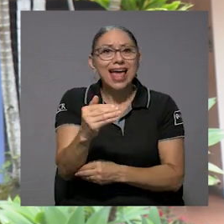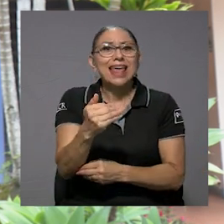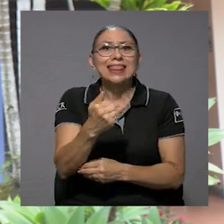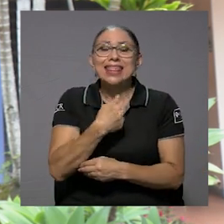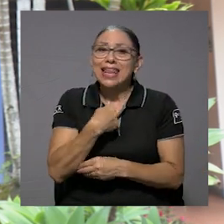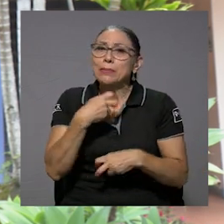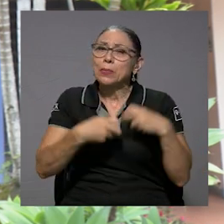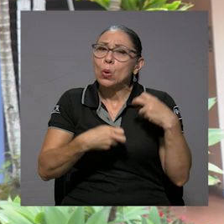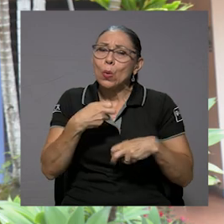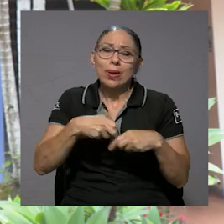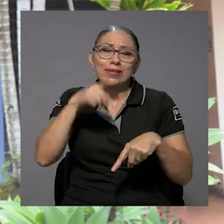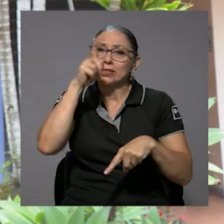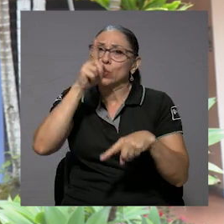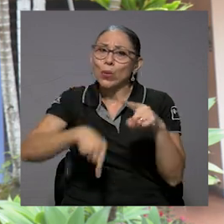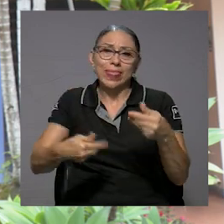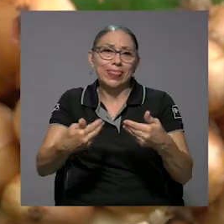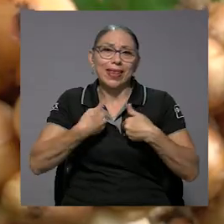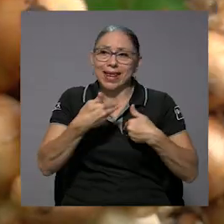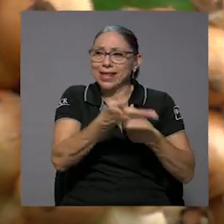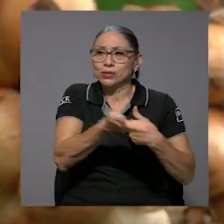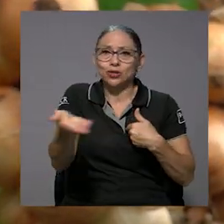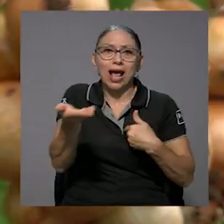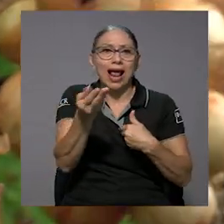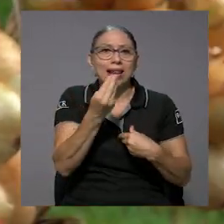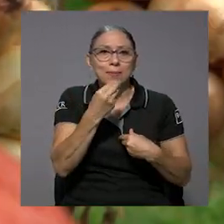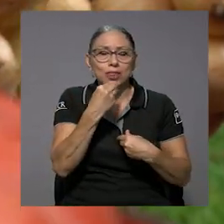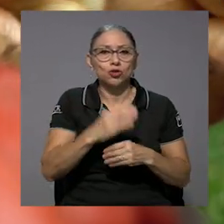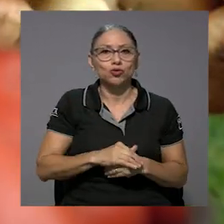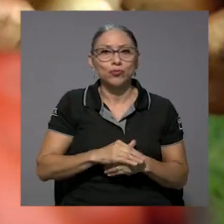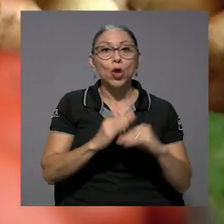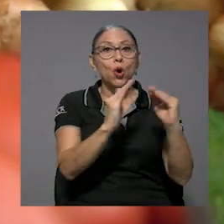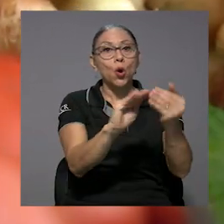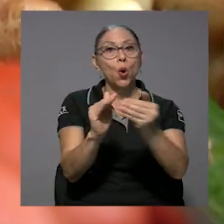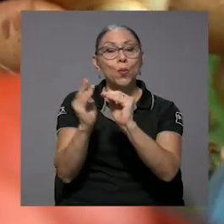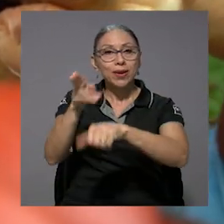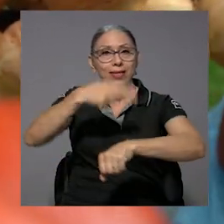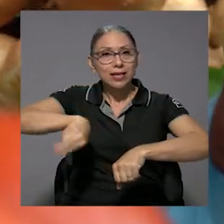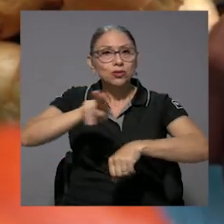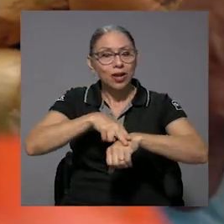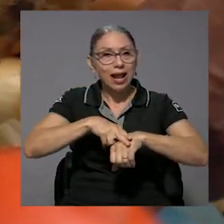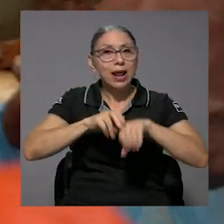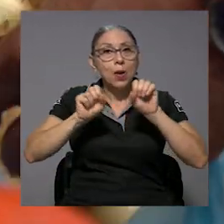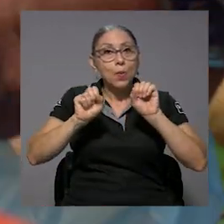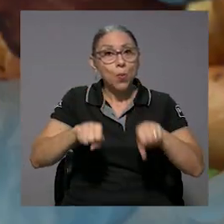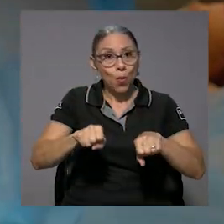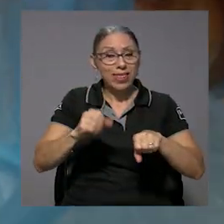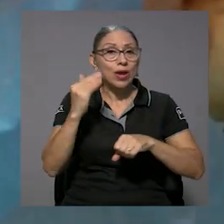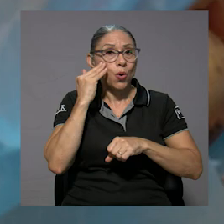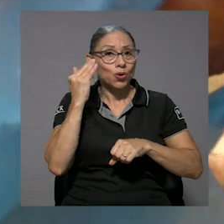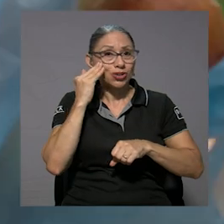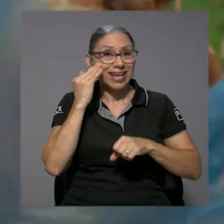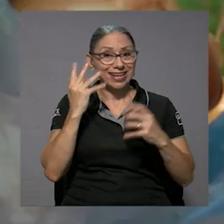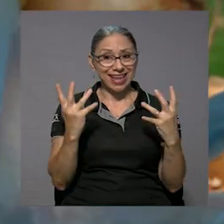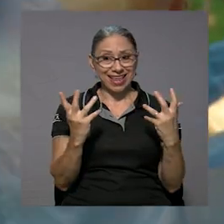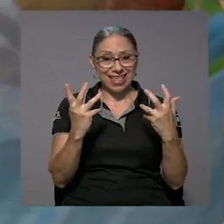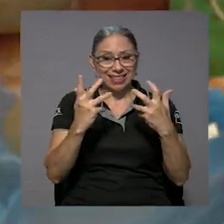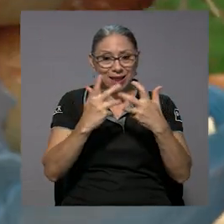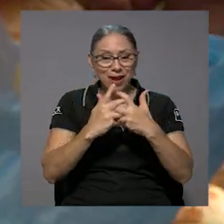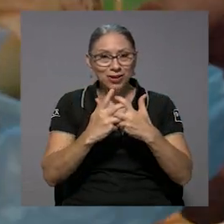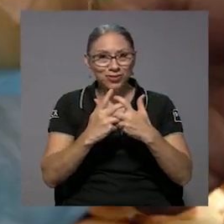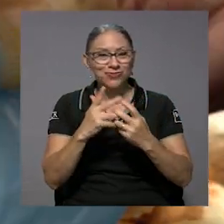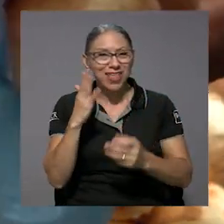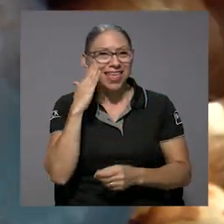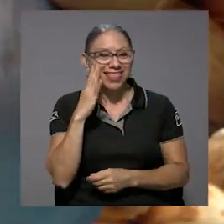dificultades para acceder a estos alimentos. La comunidad nacional puede conocer en esta temporada de Entramarnos